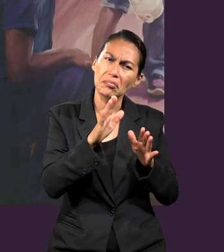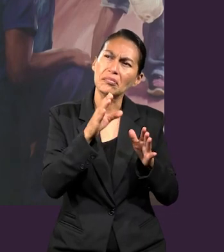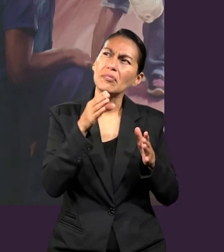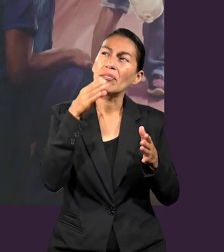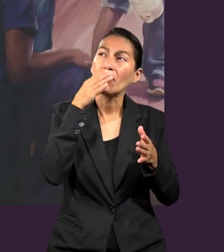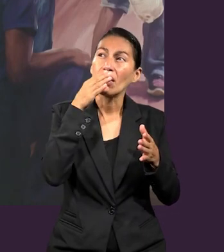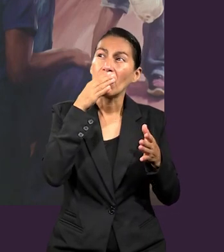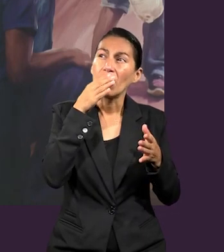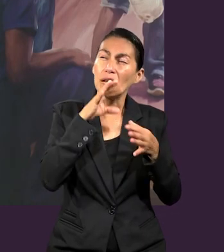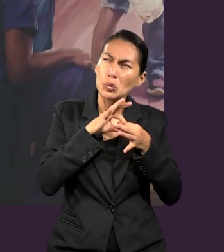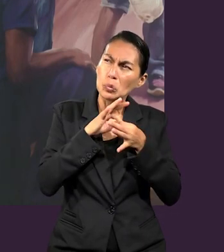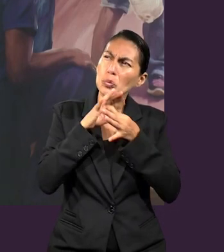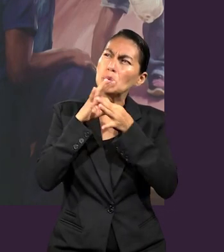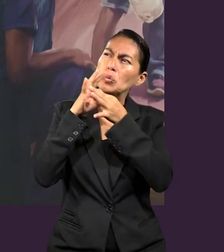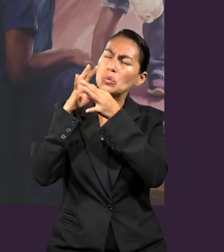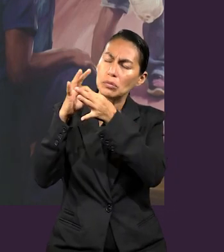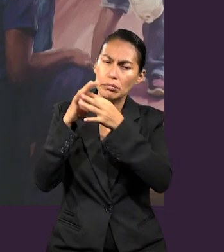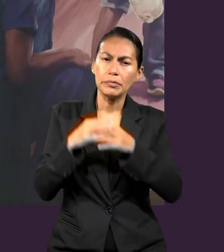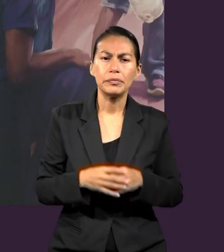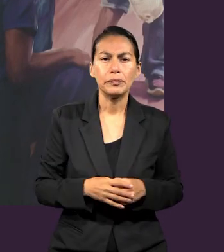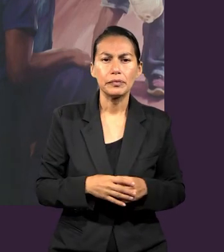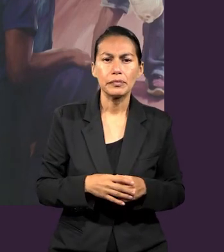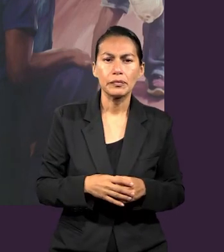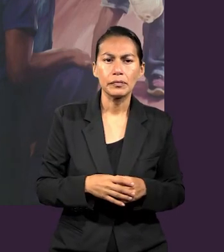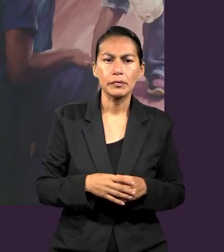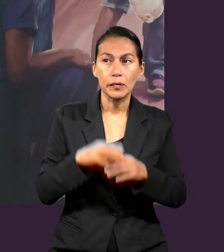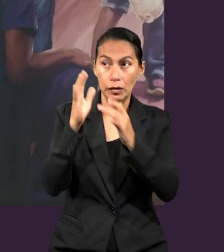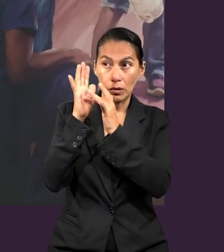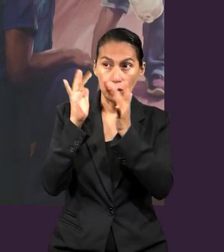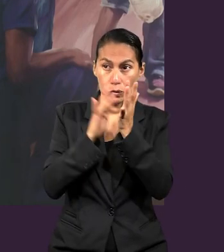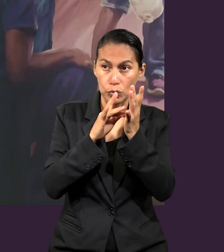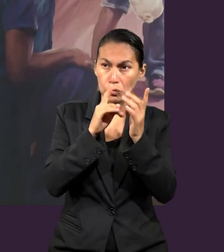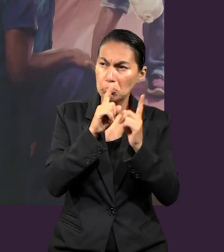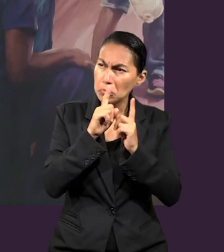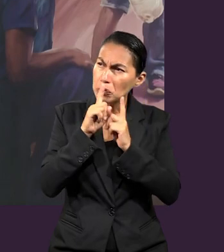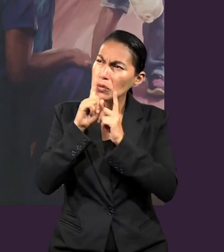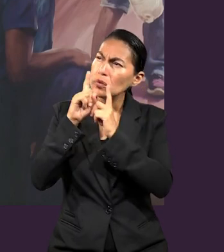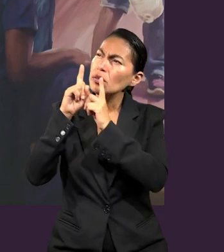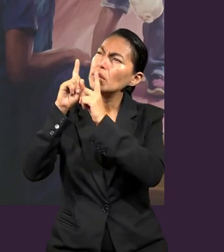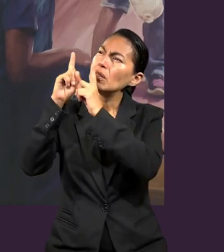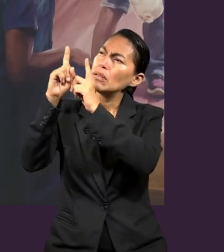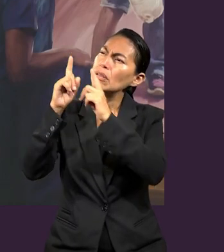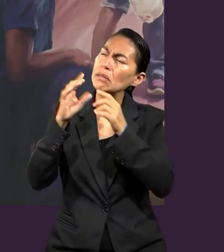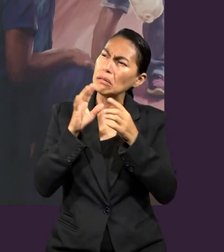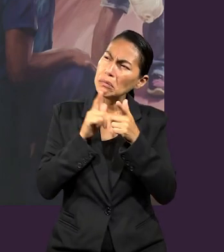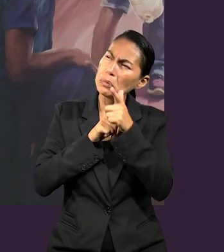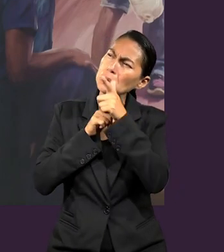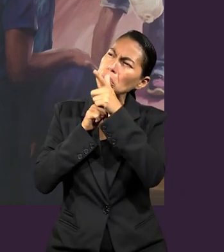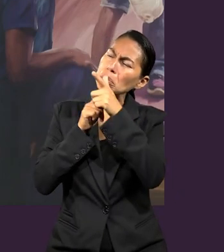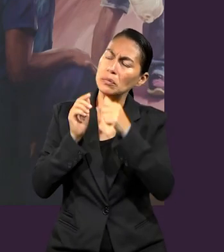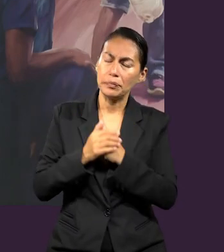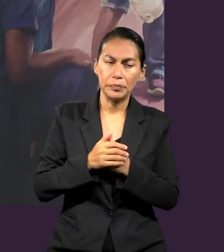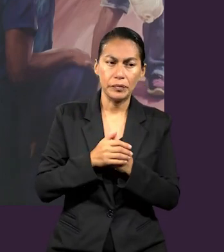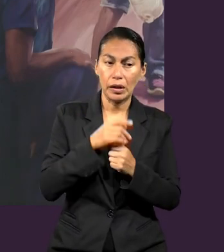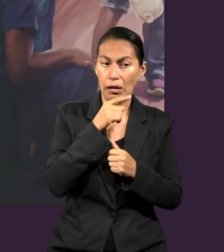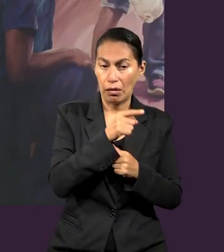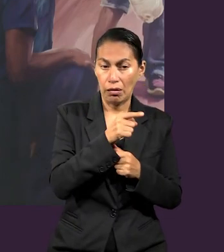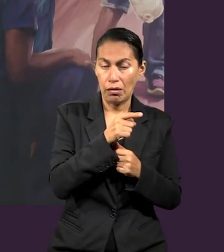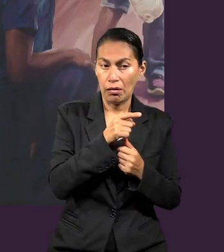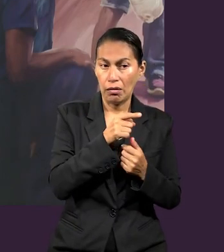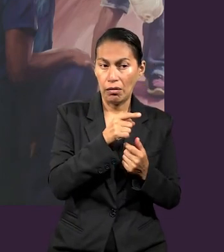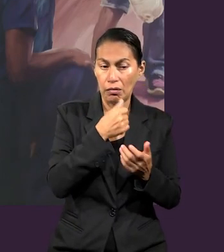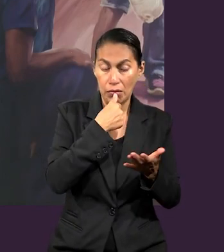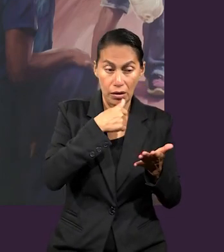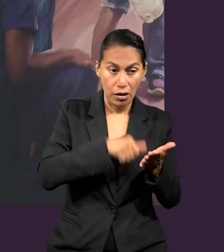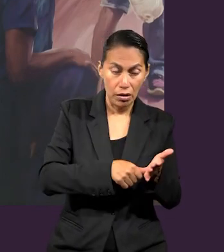buscando tener esta comunión con Cristo y seguir a Jesús en lo que él había enseñado. Entonces, esta carta él la